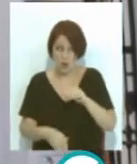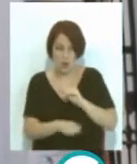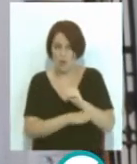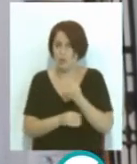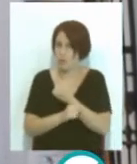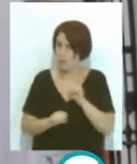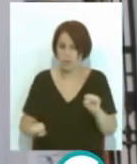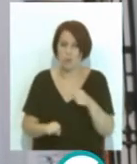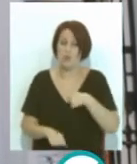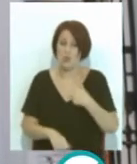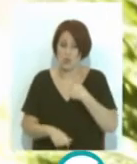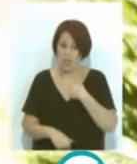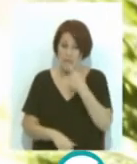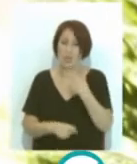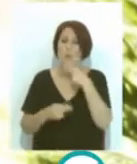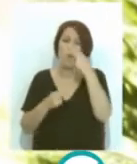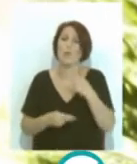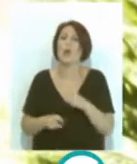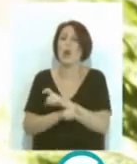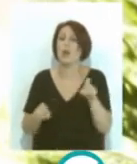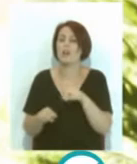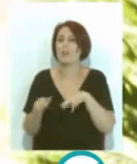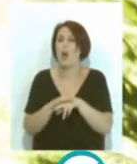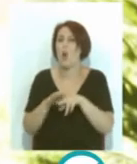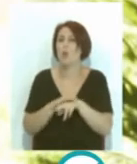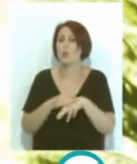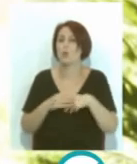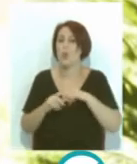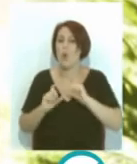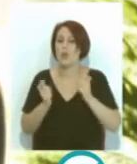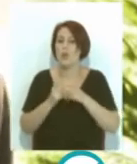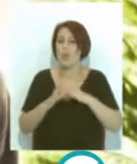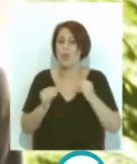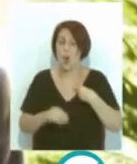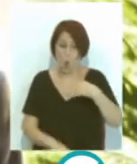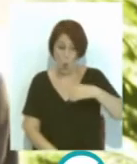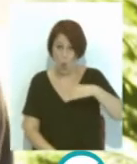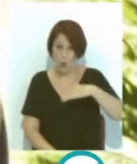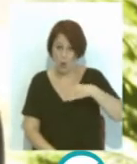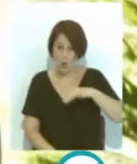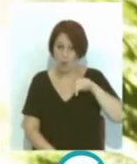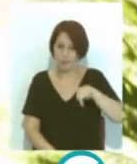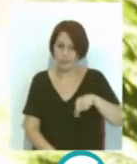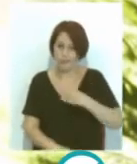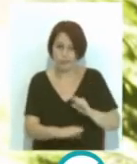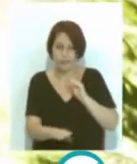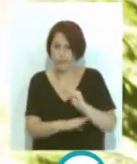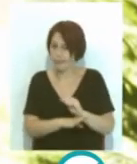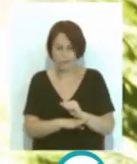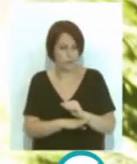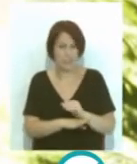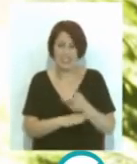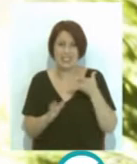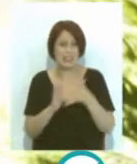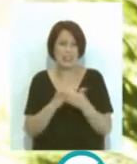Yo no puedo anunciar públicamente que con los recursos exclusivamente de la Junta Andalucía se vaya a cometer esa inversión. Sería una